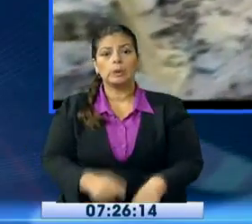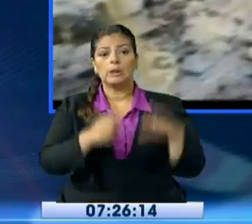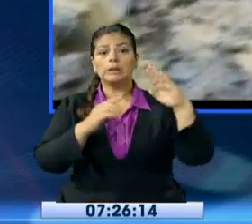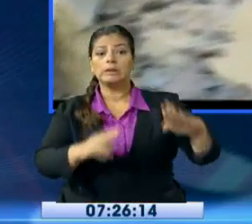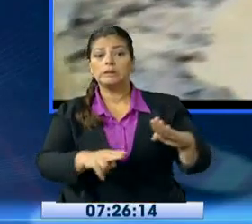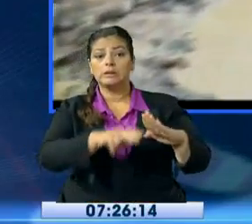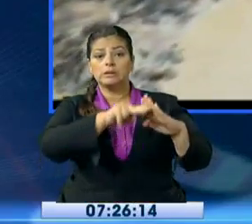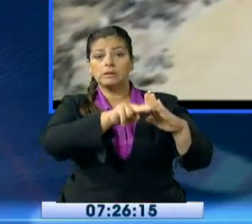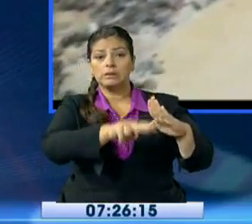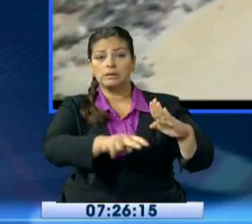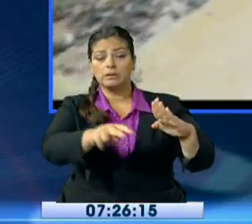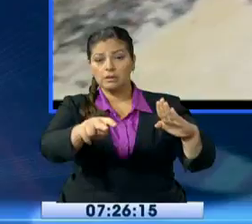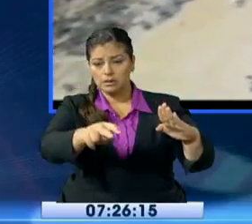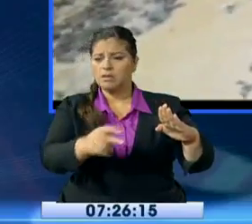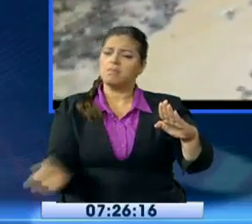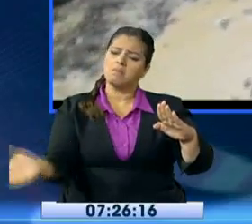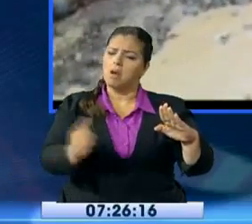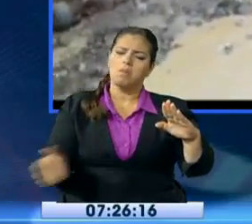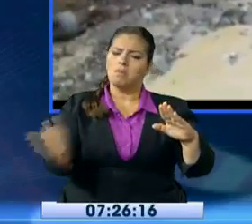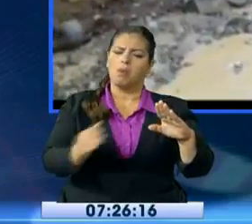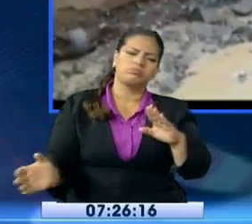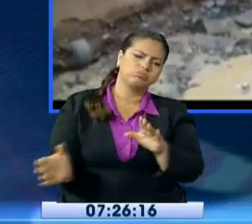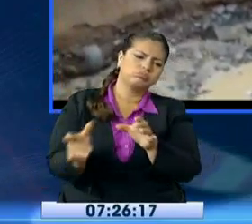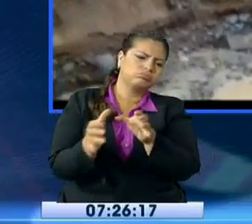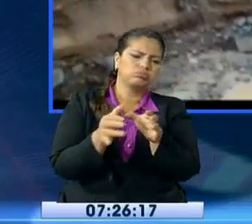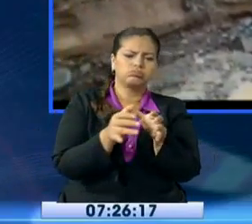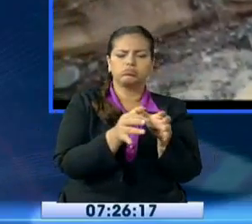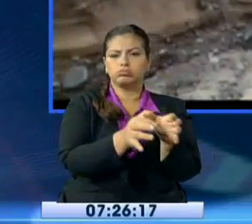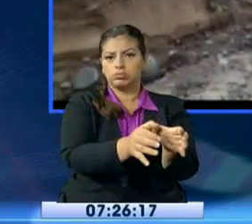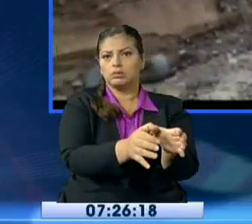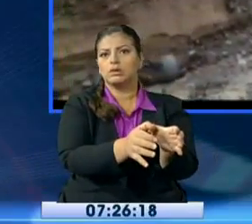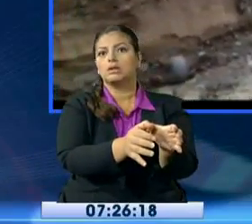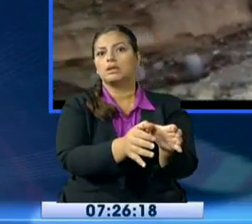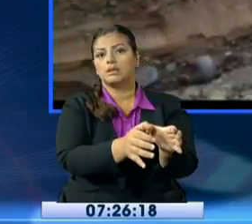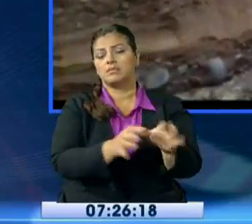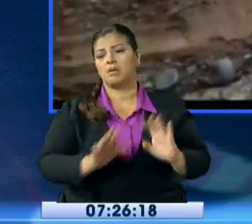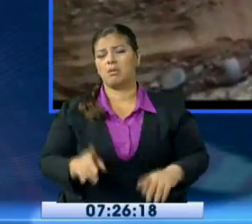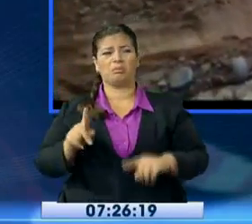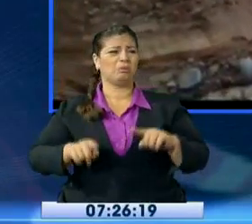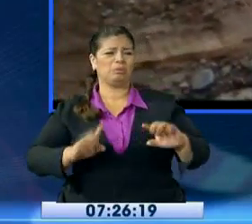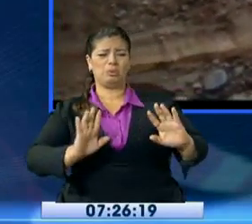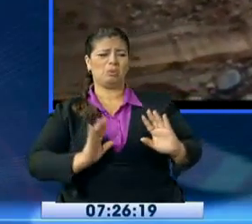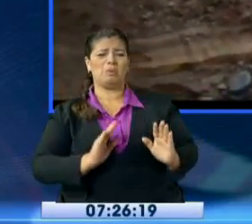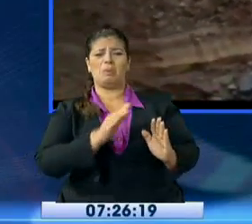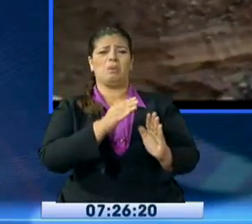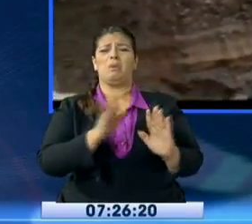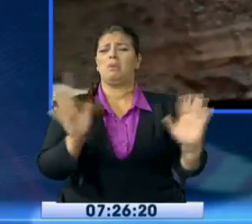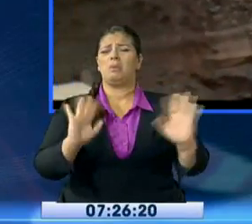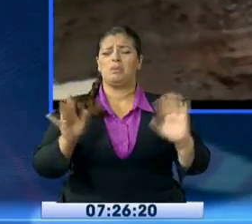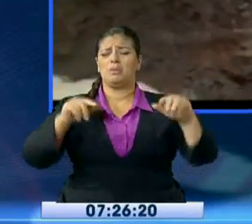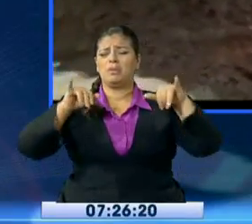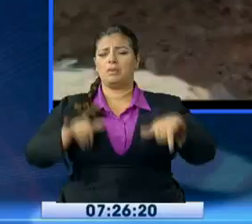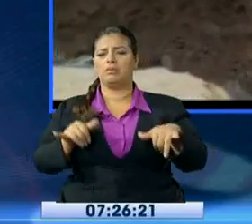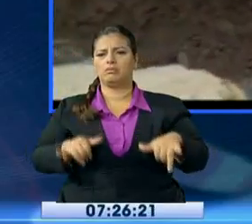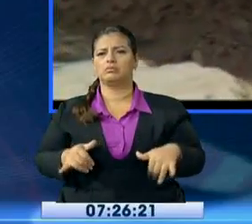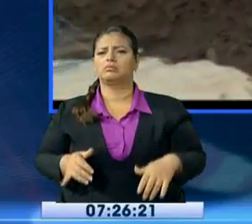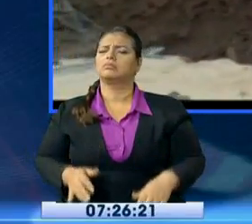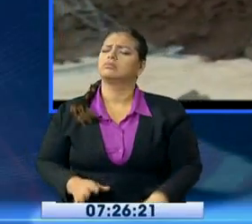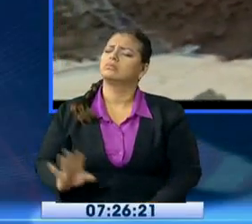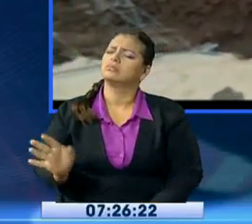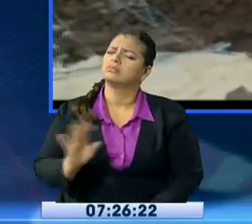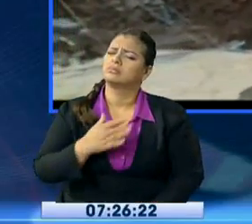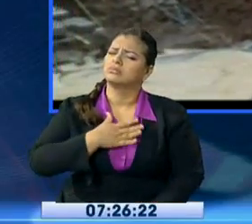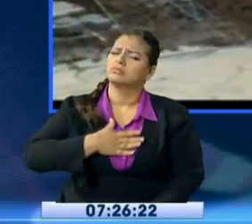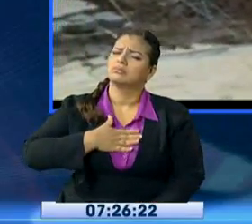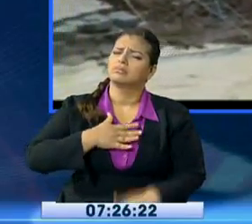muchos ciudadanos que se resisten a dejar la zona, a dejar el lugar. Y qué importante es que revean esa actitud, porque primero está su integridad